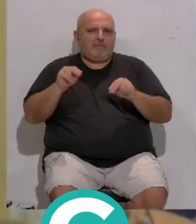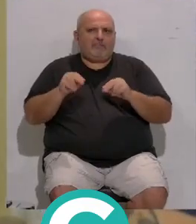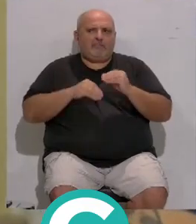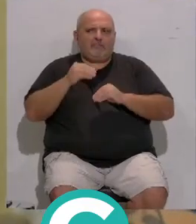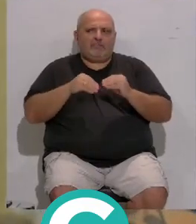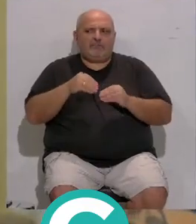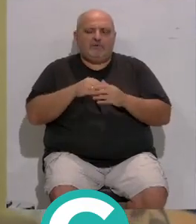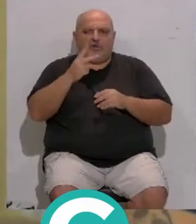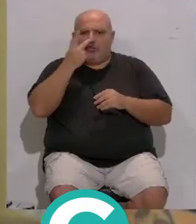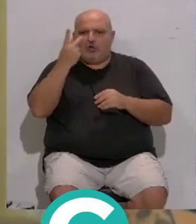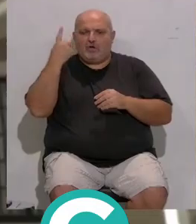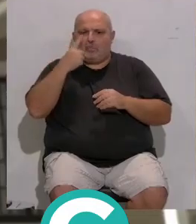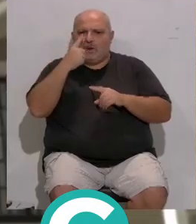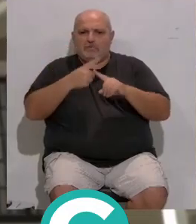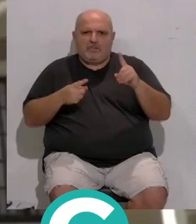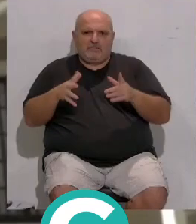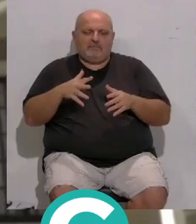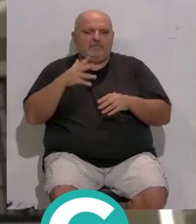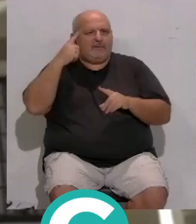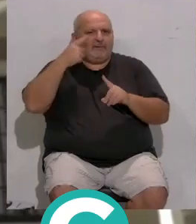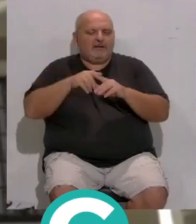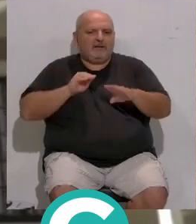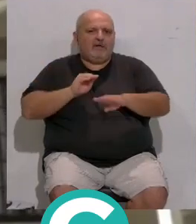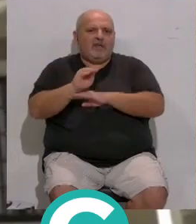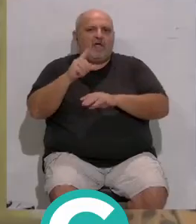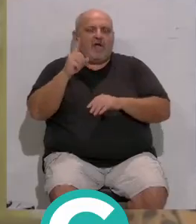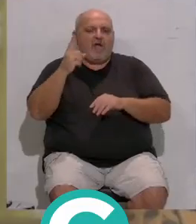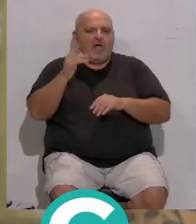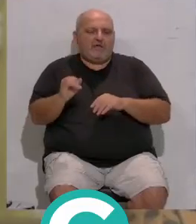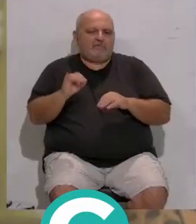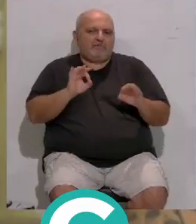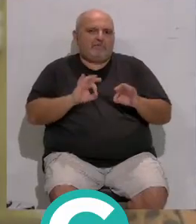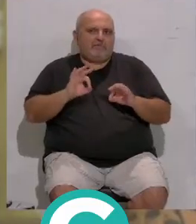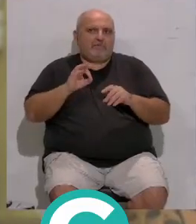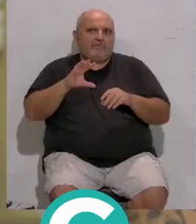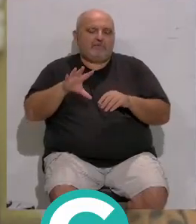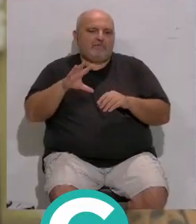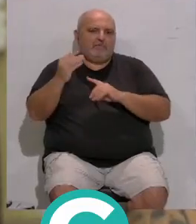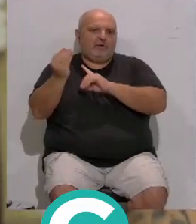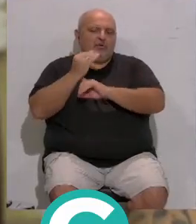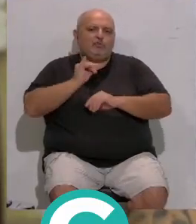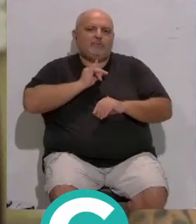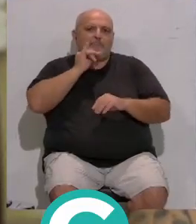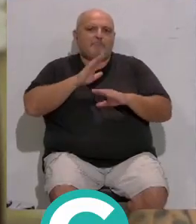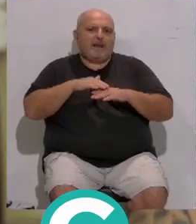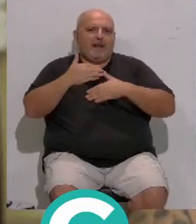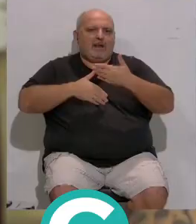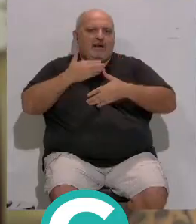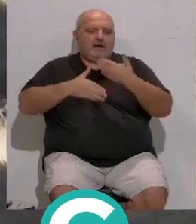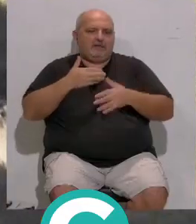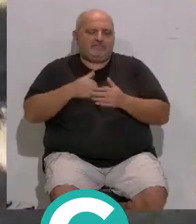...hace dos años, un año y medio. La financiación de la que ya dispone... ...que estábamos a la esperada... ...tener la financiación suficiente... ...como para poder